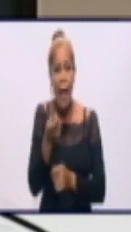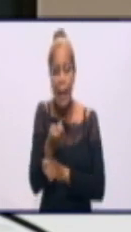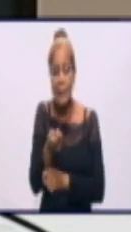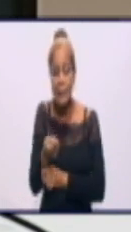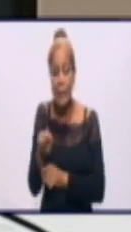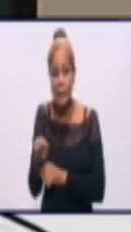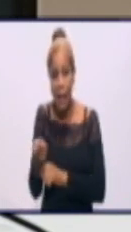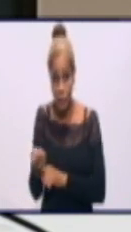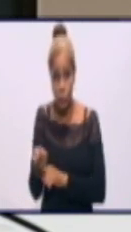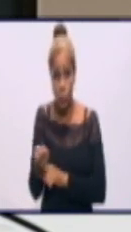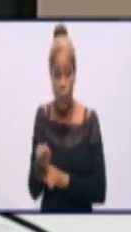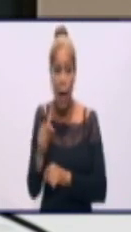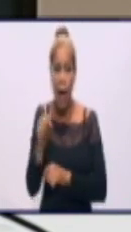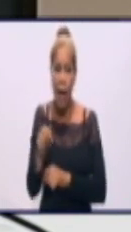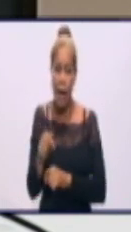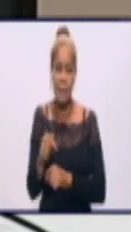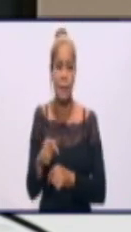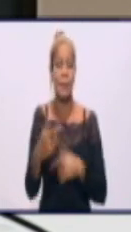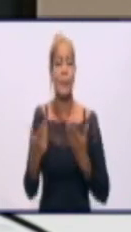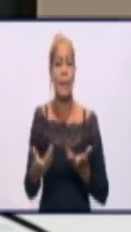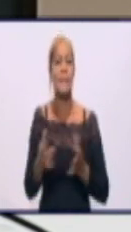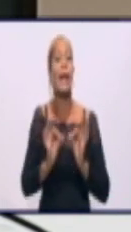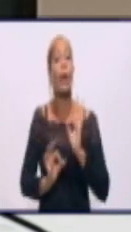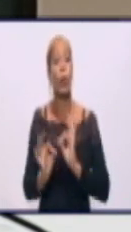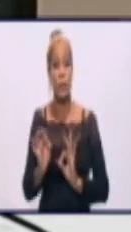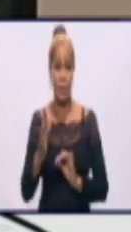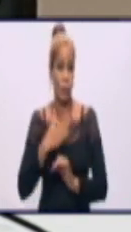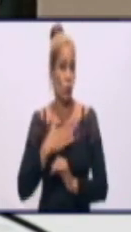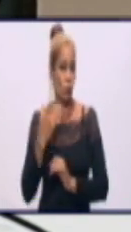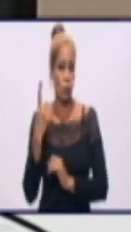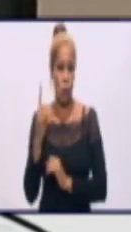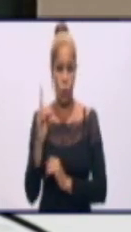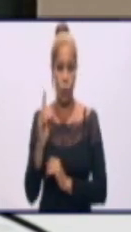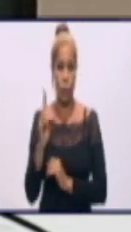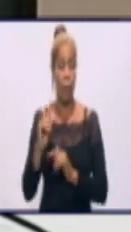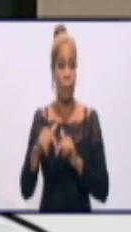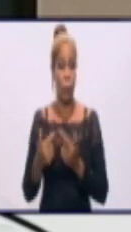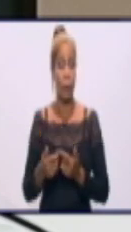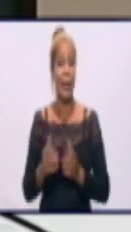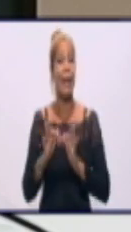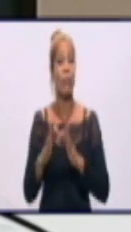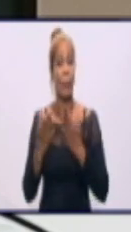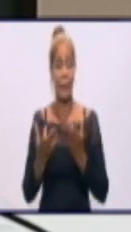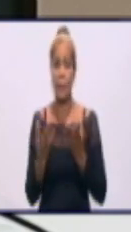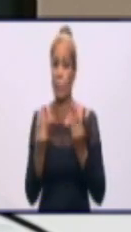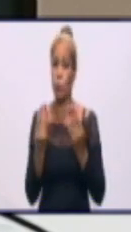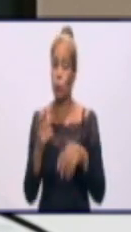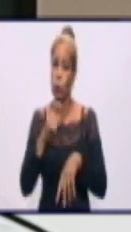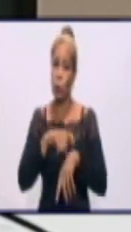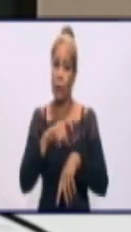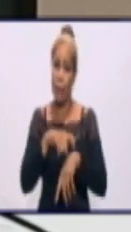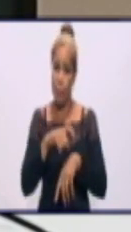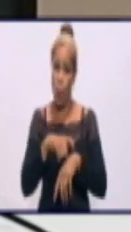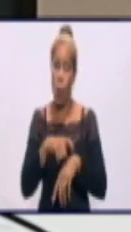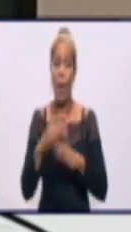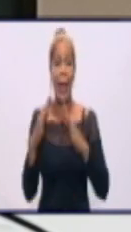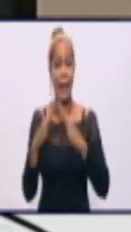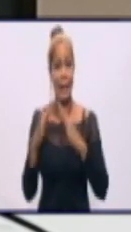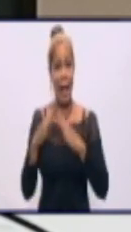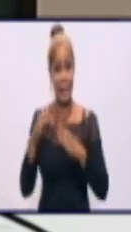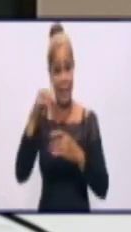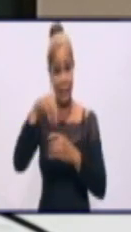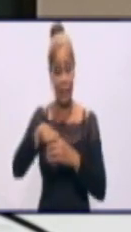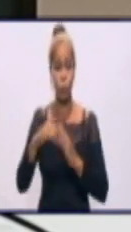Estamos en un marco propicio donde la familia está mucho tiempo ahora en casa porque la exigencia sanitaria, la